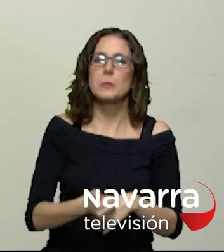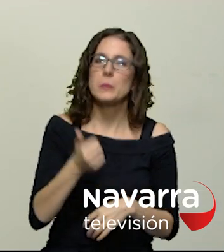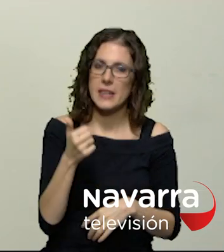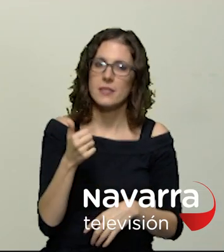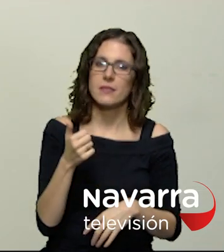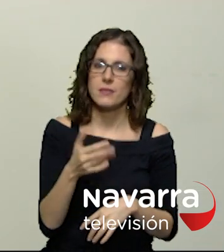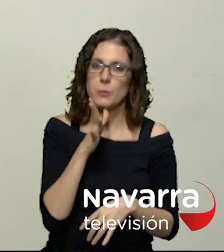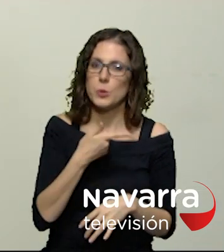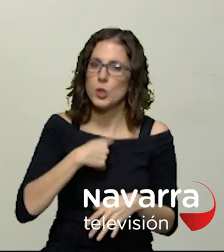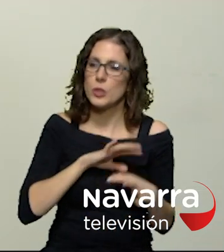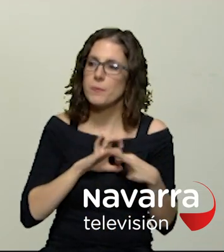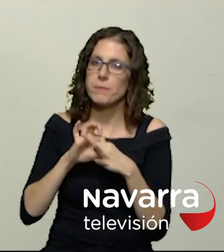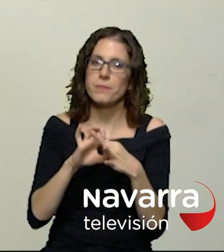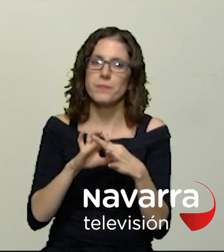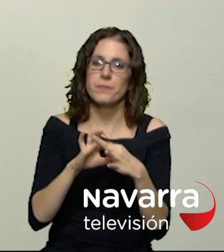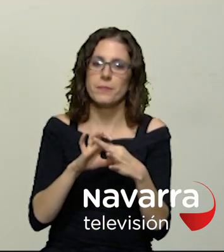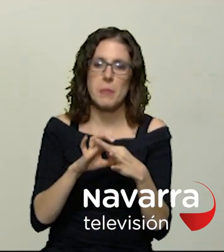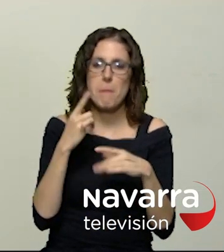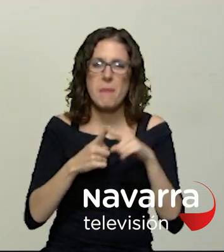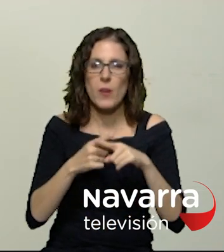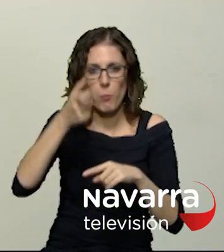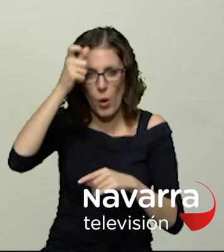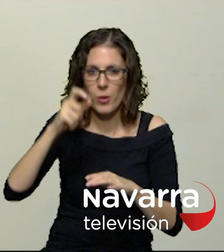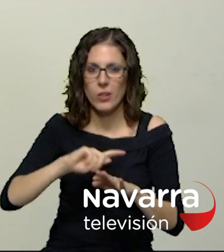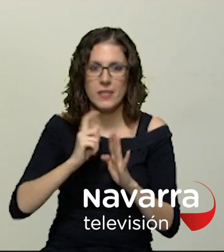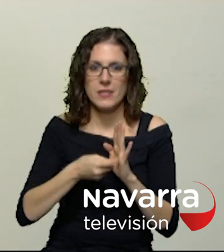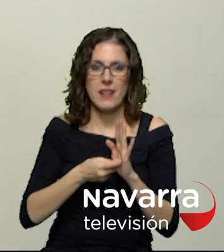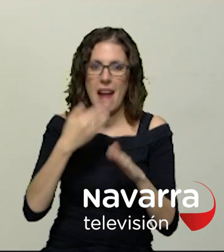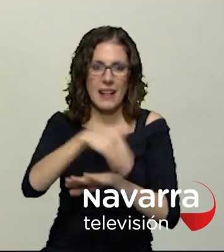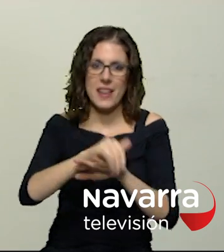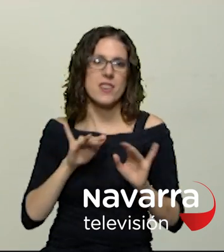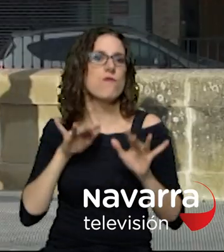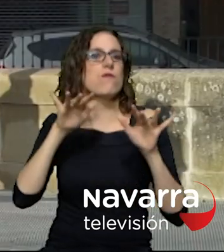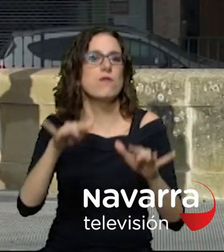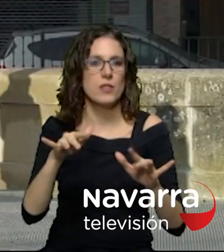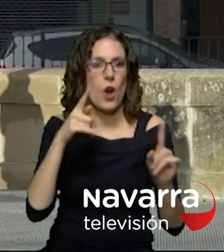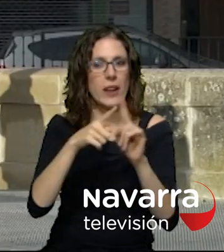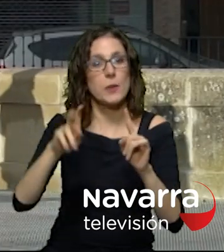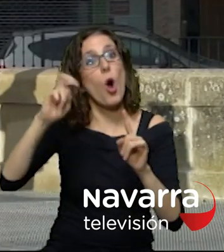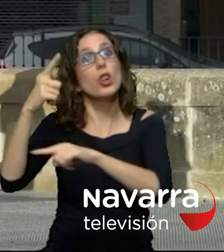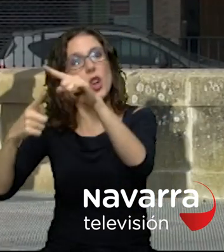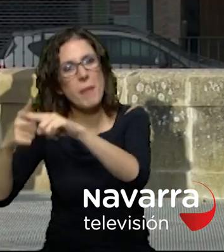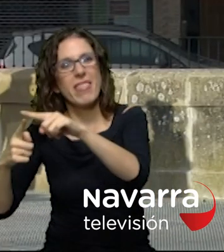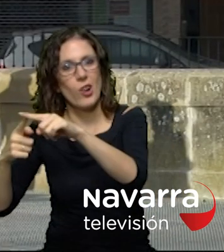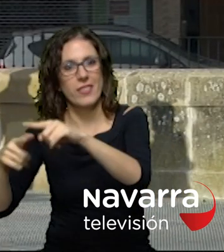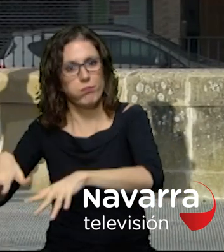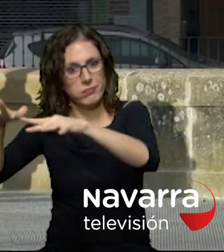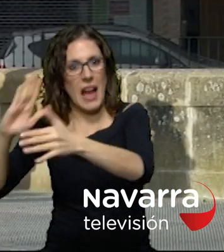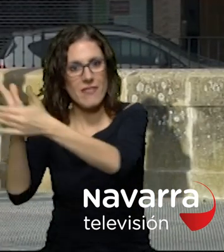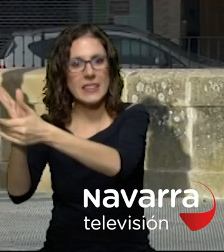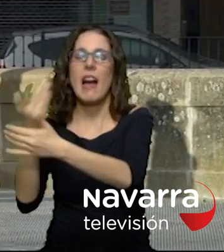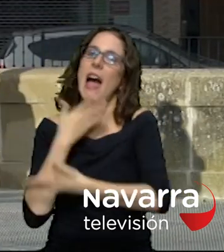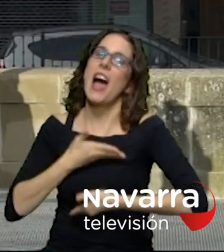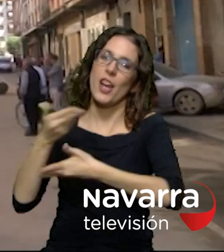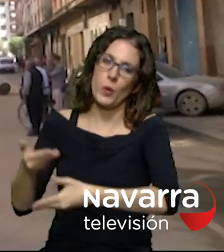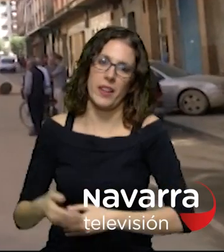nos unimos ante una catástrofe Medio pueblo salió a la calle a ayudar al otro medio que había sido afectado por la riada Y eso desde